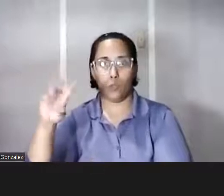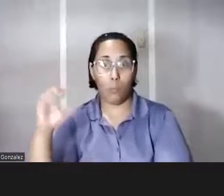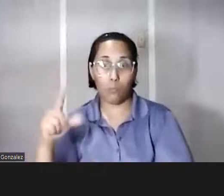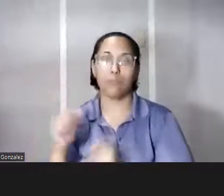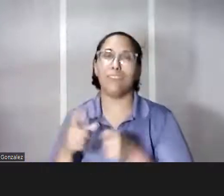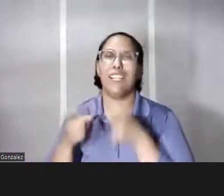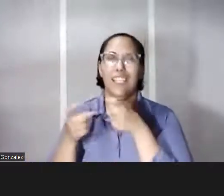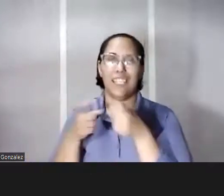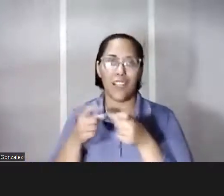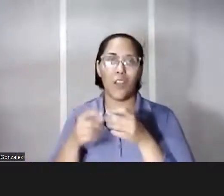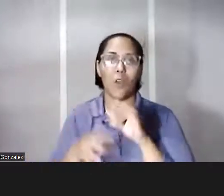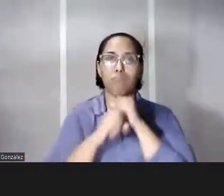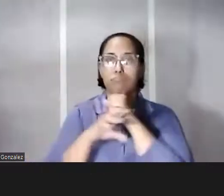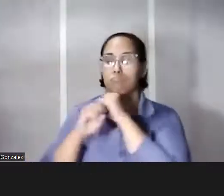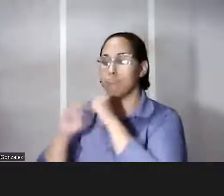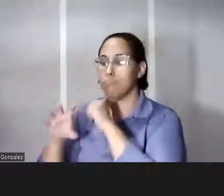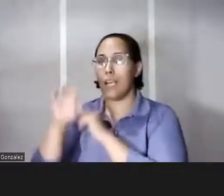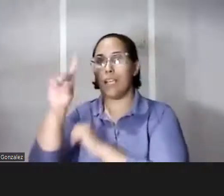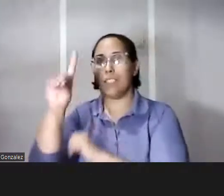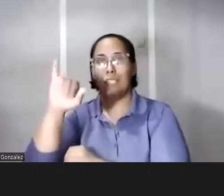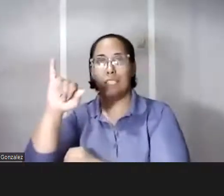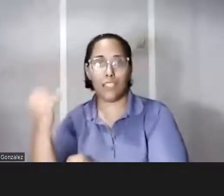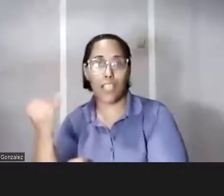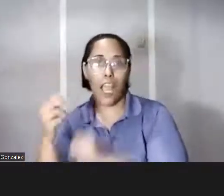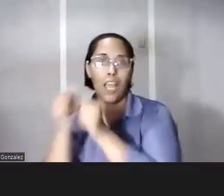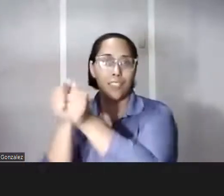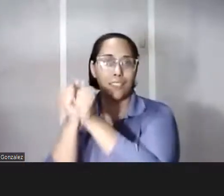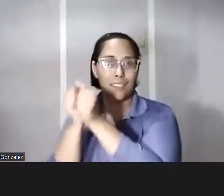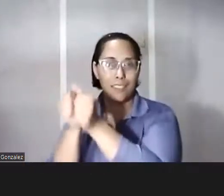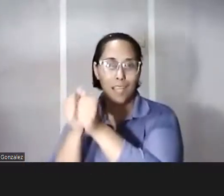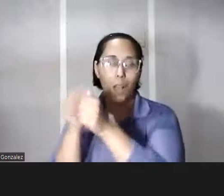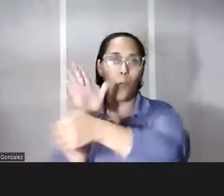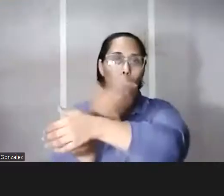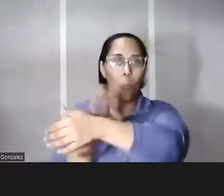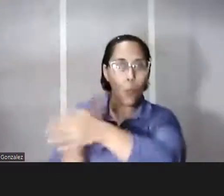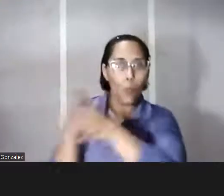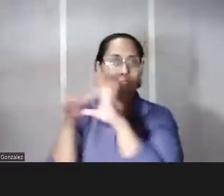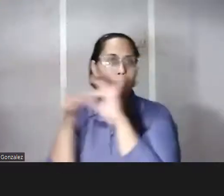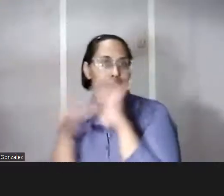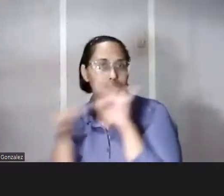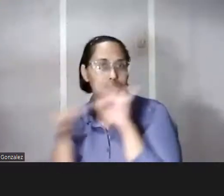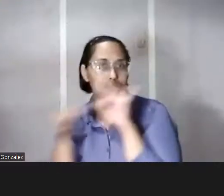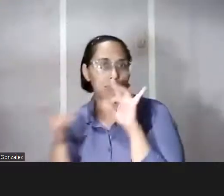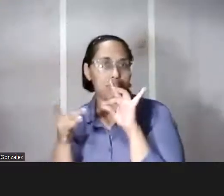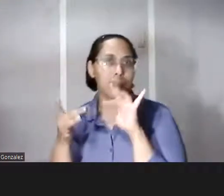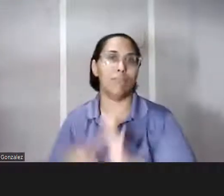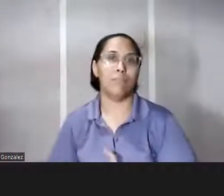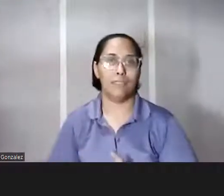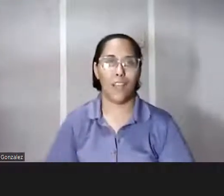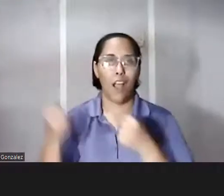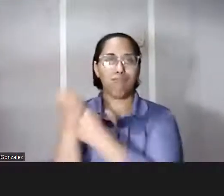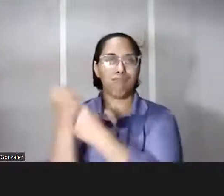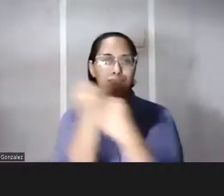narrador o el DJ ese que te acompaña dándote música comentario apoyo emocional